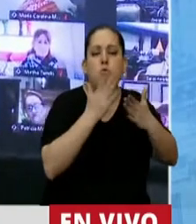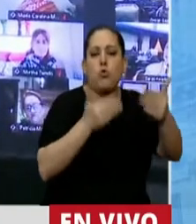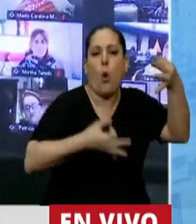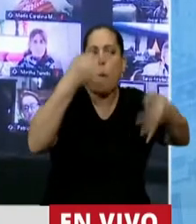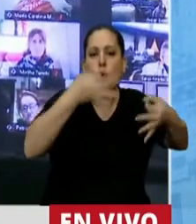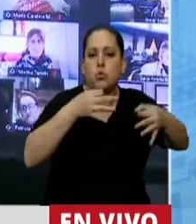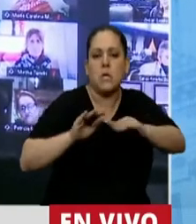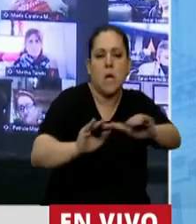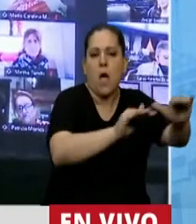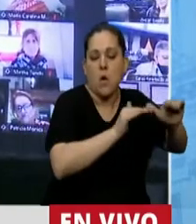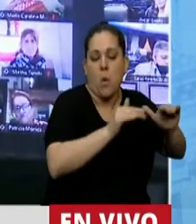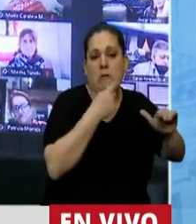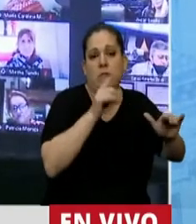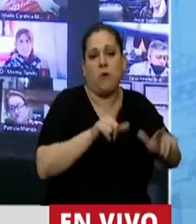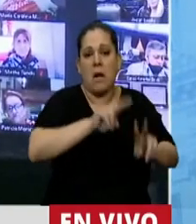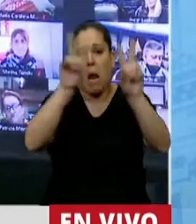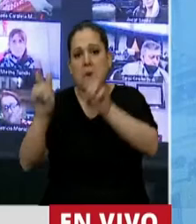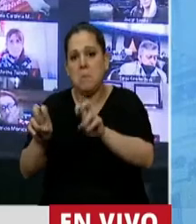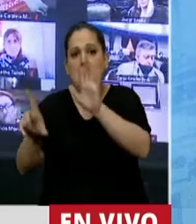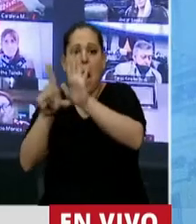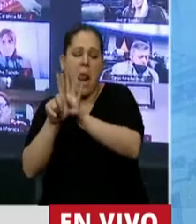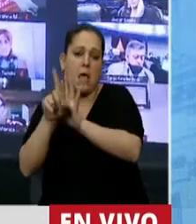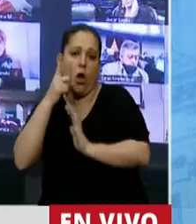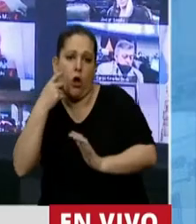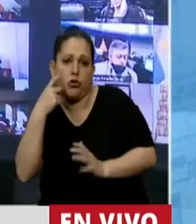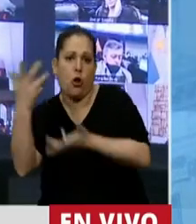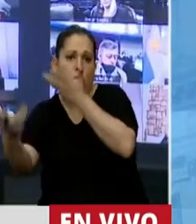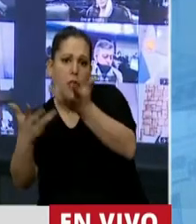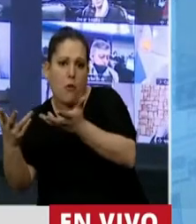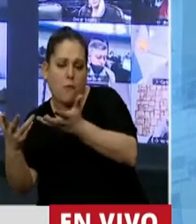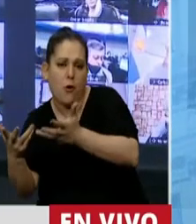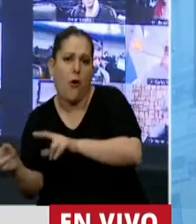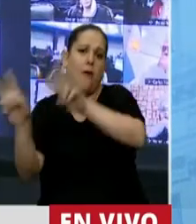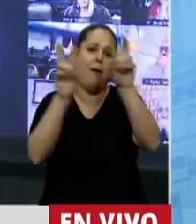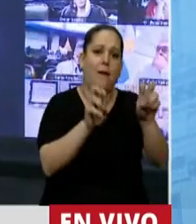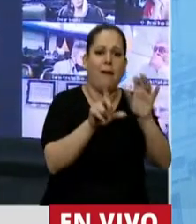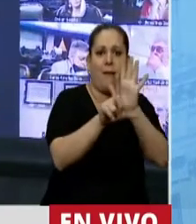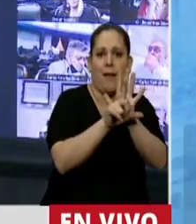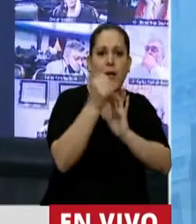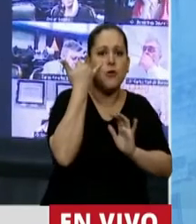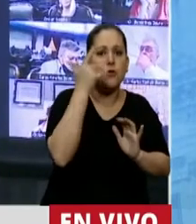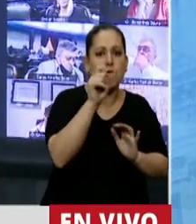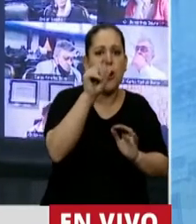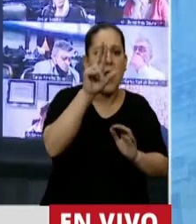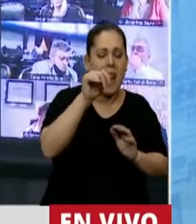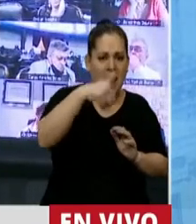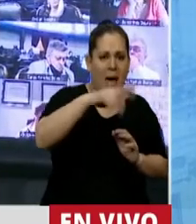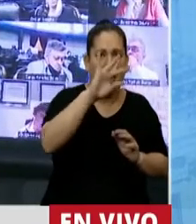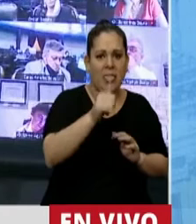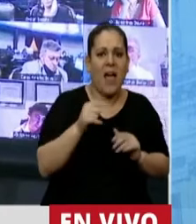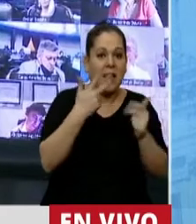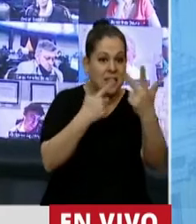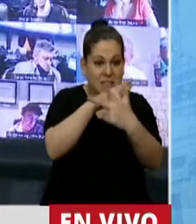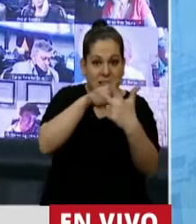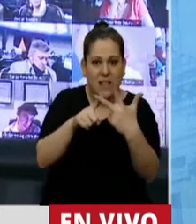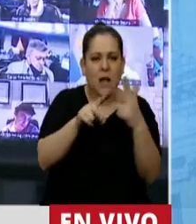la ley de fuego y si discutimos la ley Yolanda, estamos todo el tiempo hablando de cómo hacer para convertir este mundo en